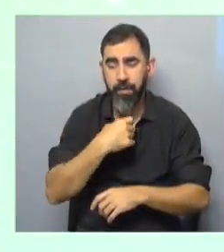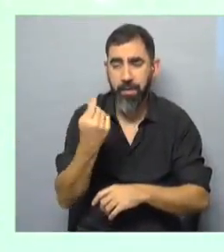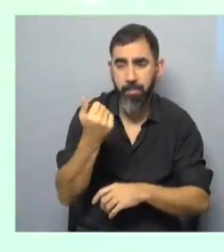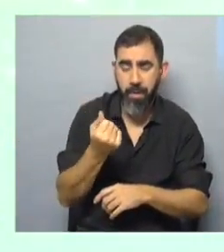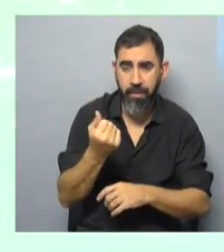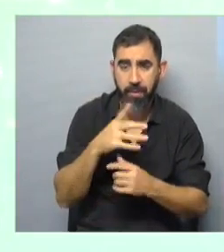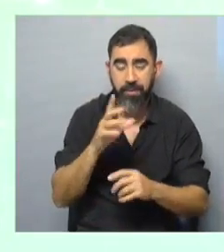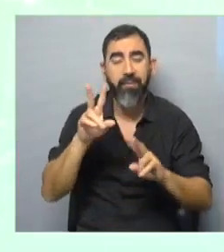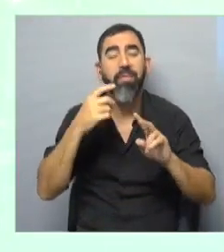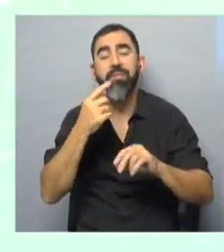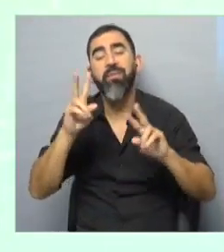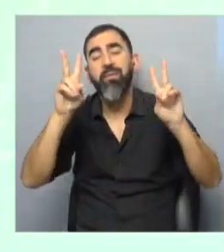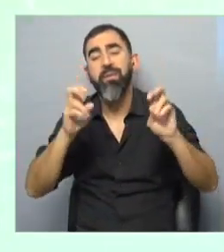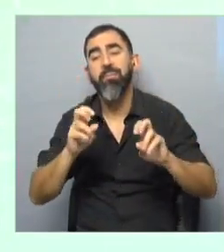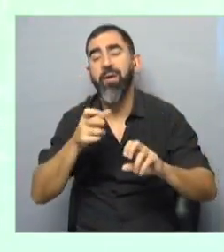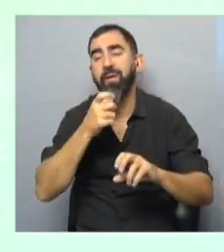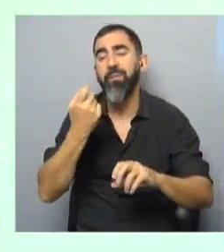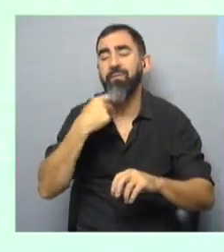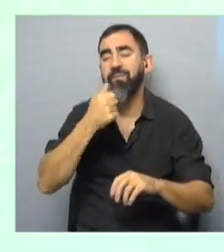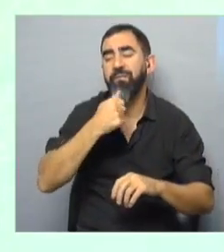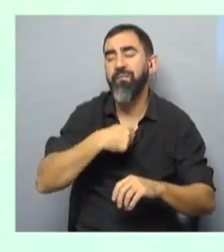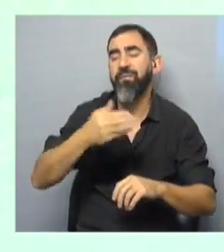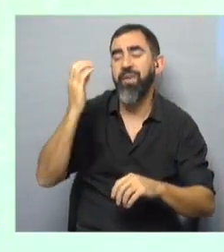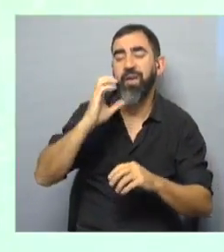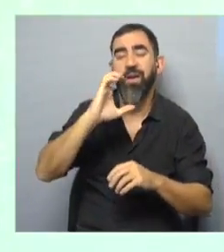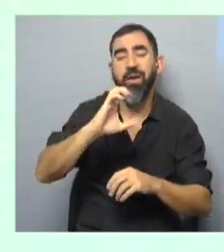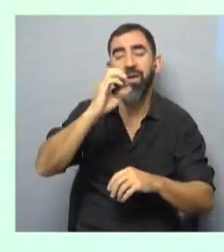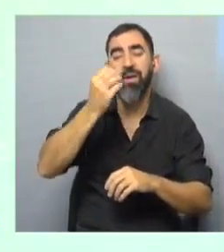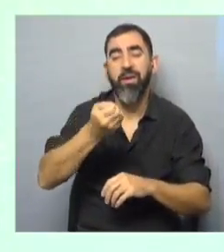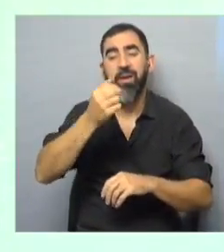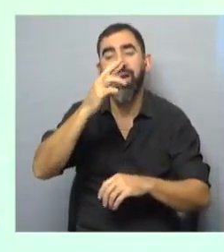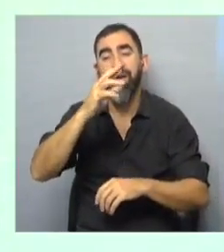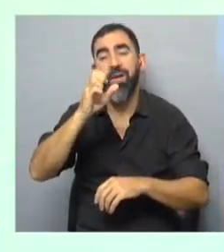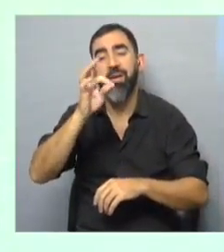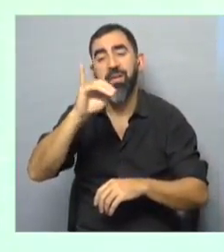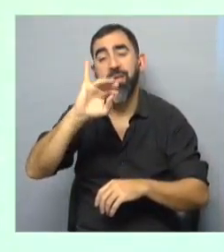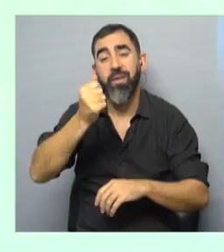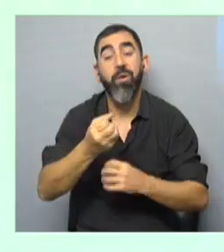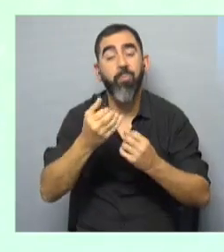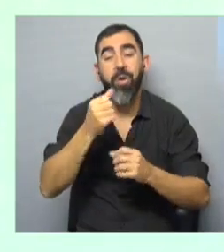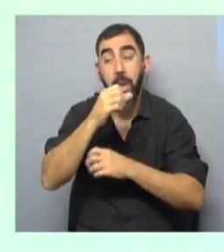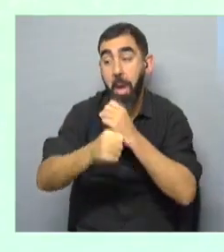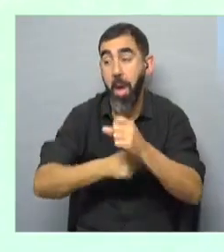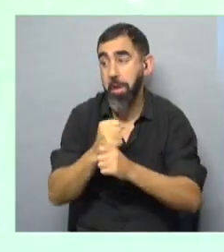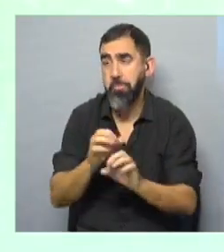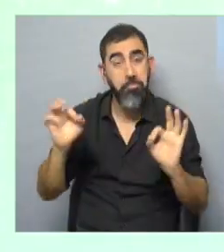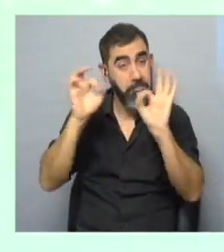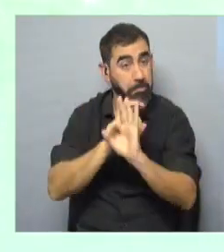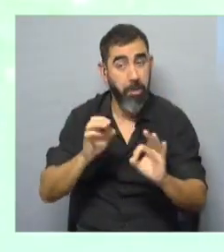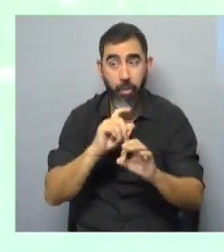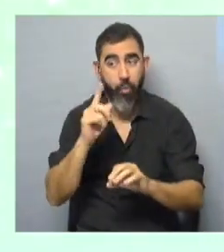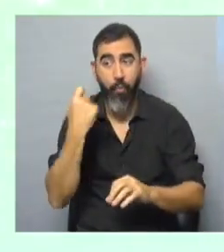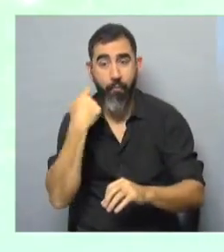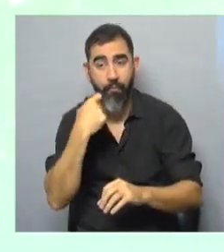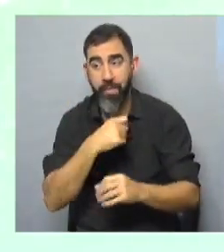que es un tema, es una palabra vieja, es una palabra vieja quizás porque durante muchos años no hablamos tanto de carestía